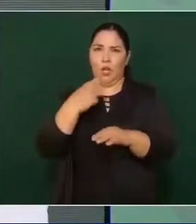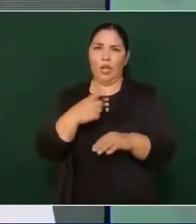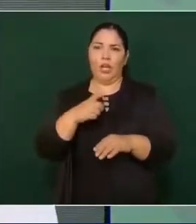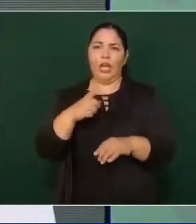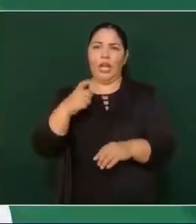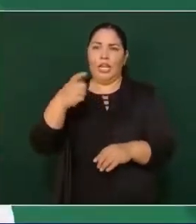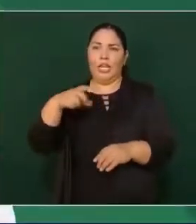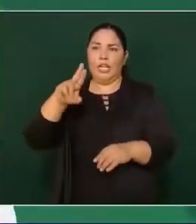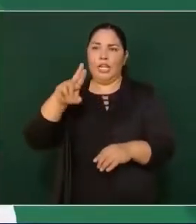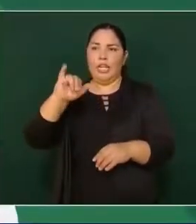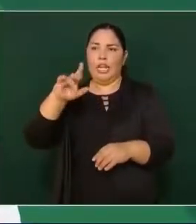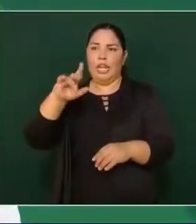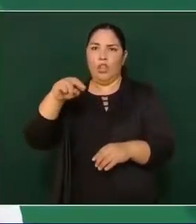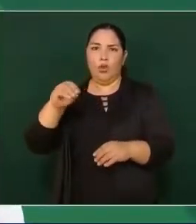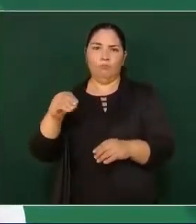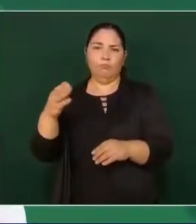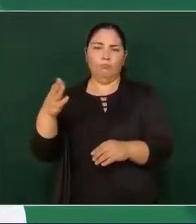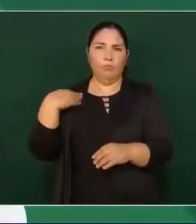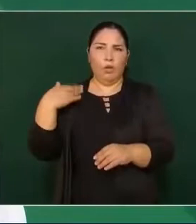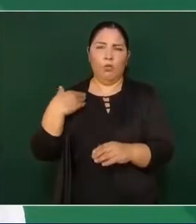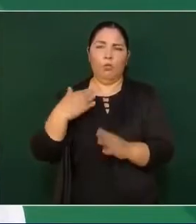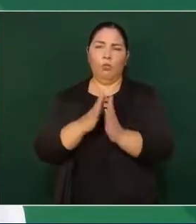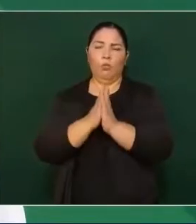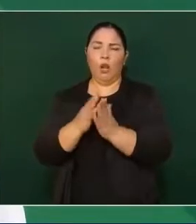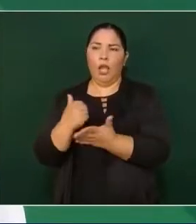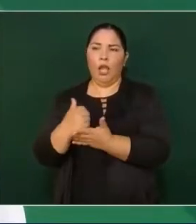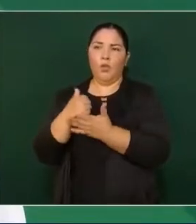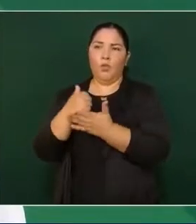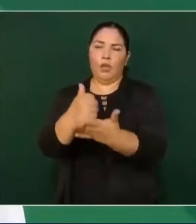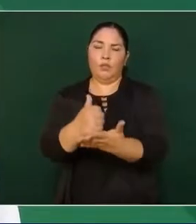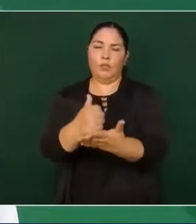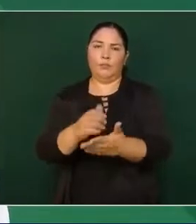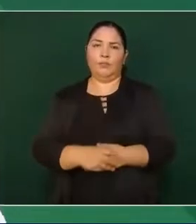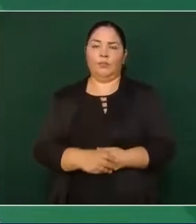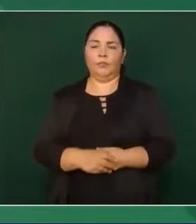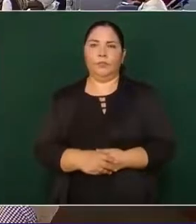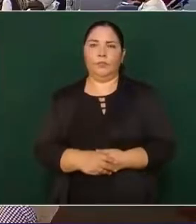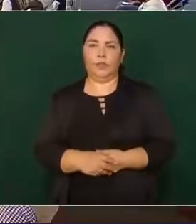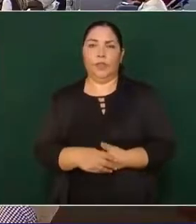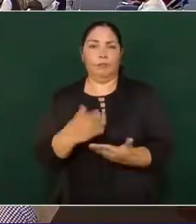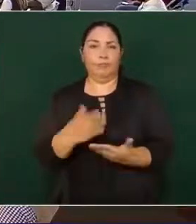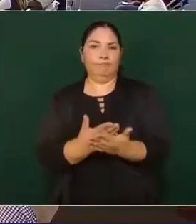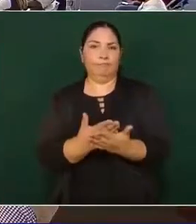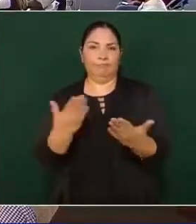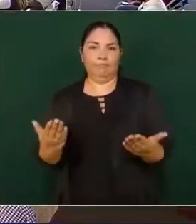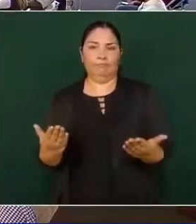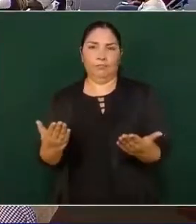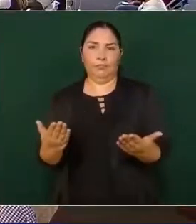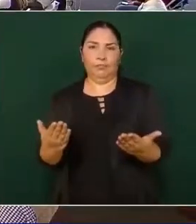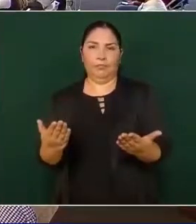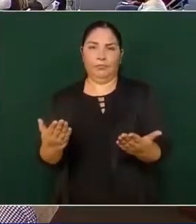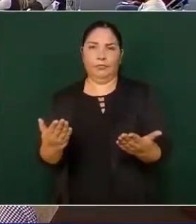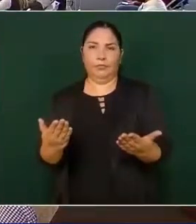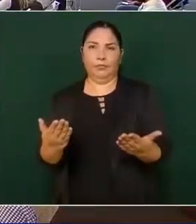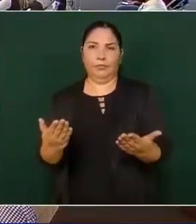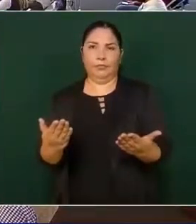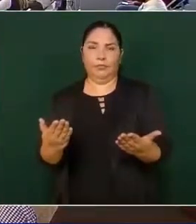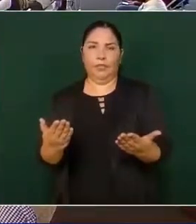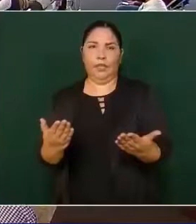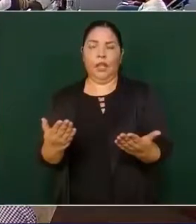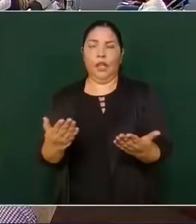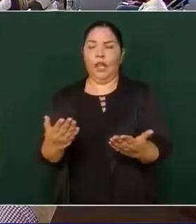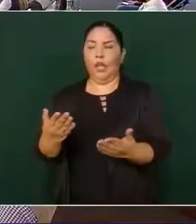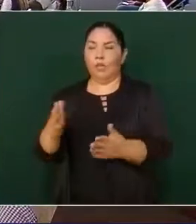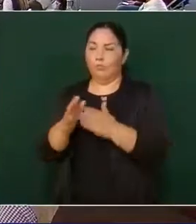embajador en España, que le ayudara. Y ahora le pedí a